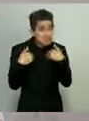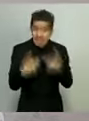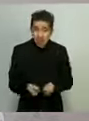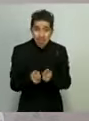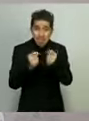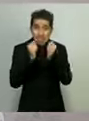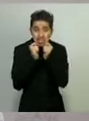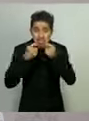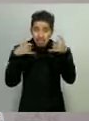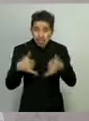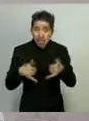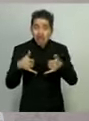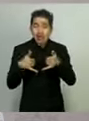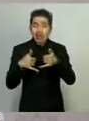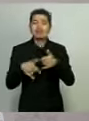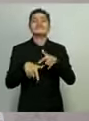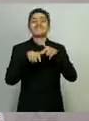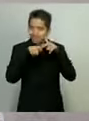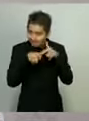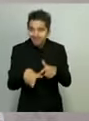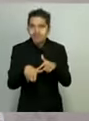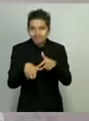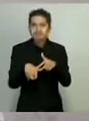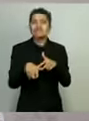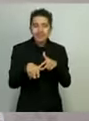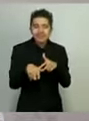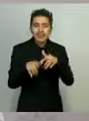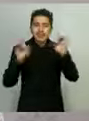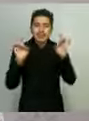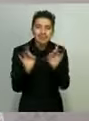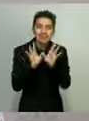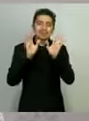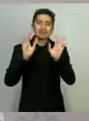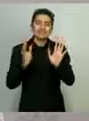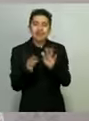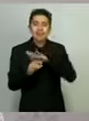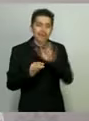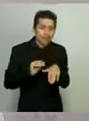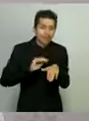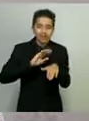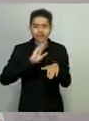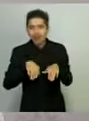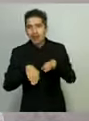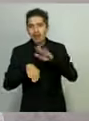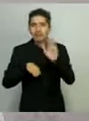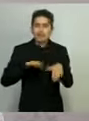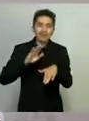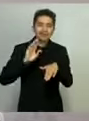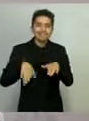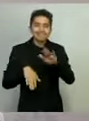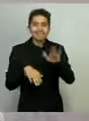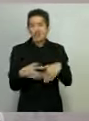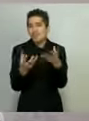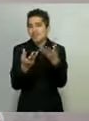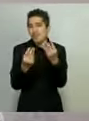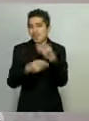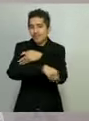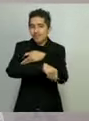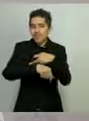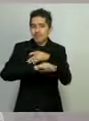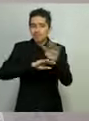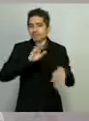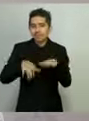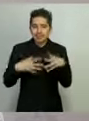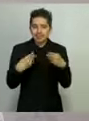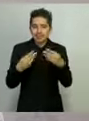seguiremos escuchando de la tragedia y la muerte de nuestras y muchas familias.